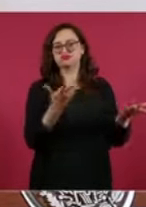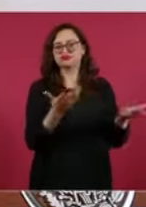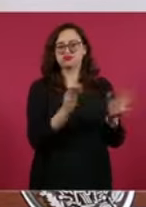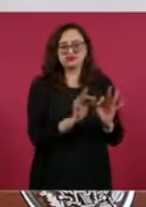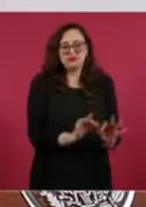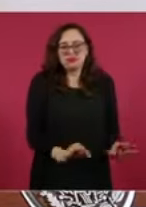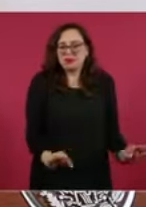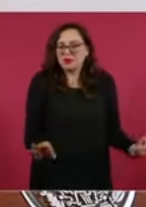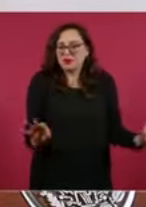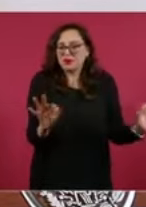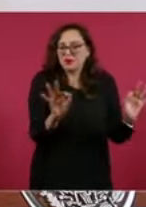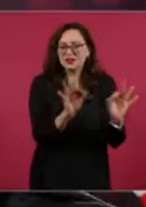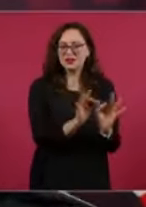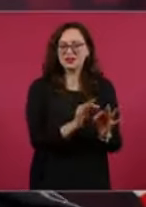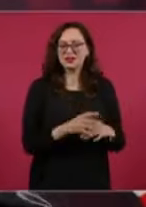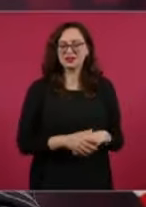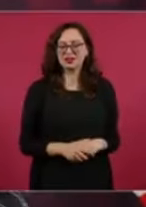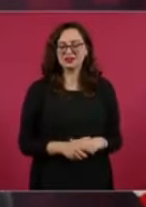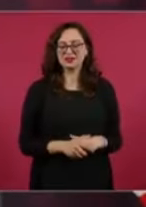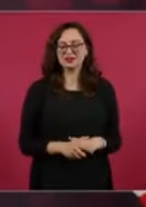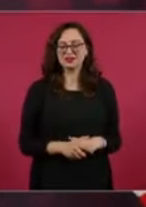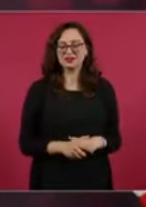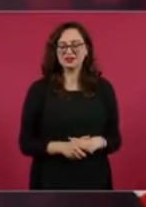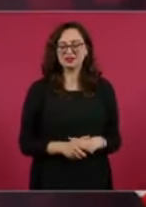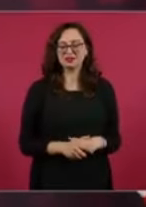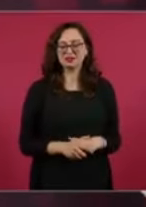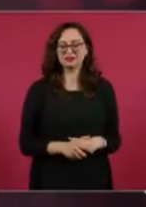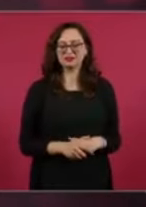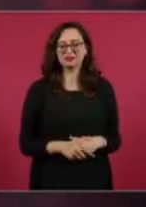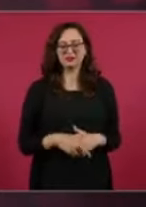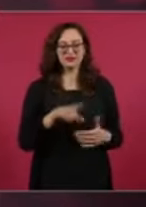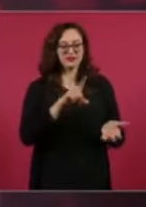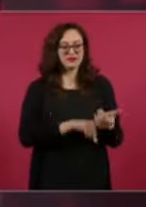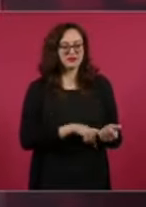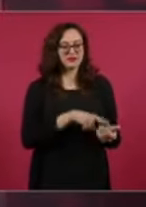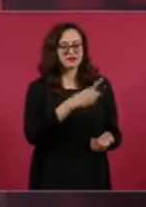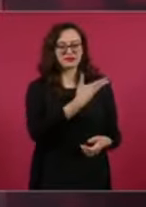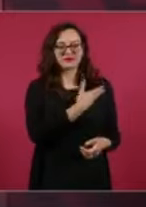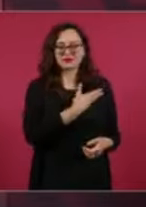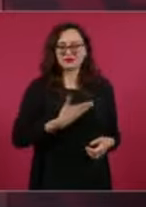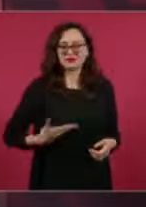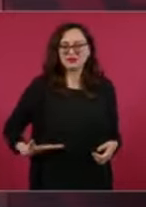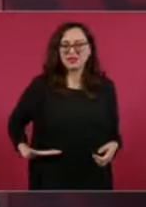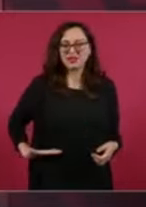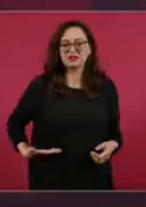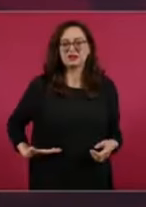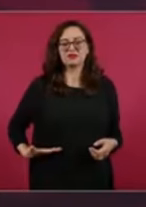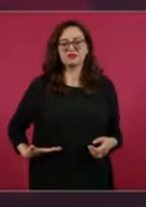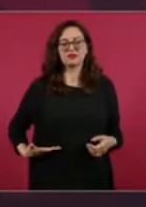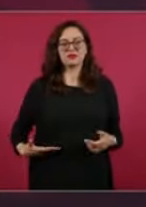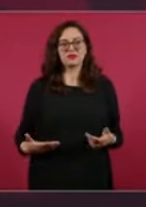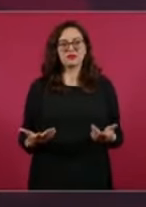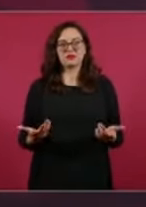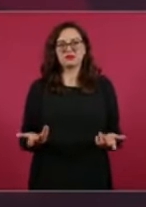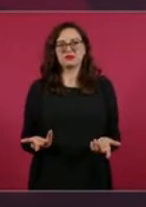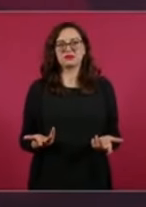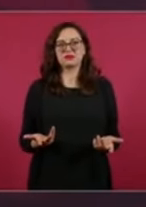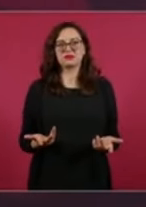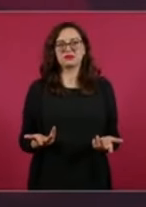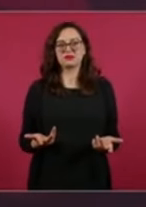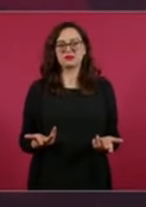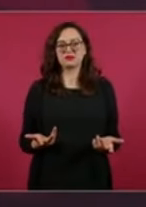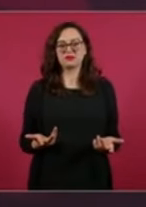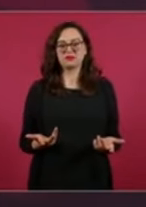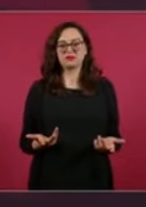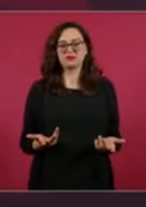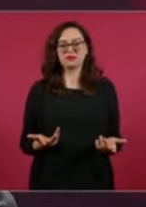partido que tiene de presidente, aunque no era PRI, pero en